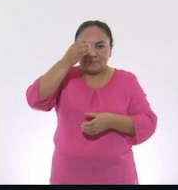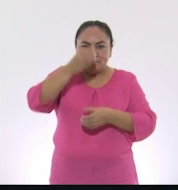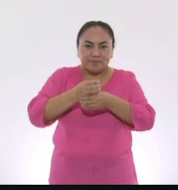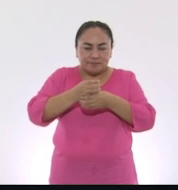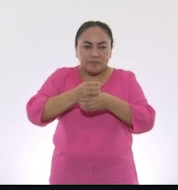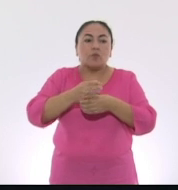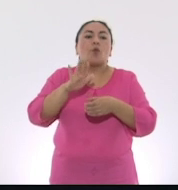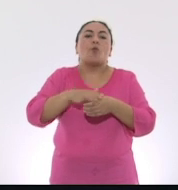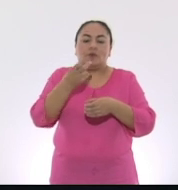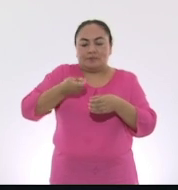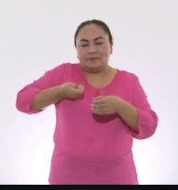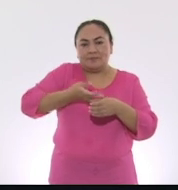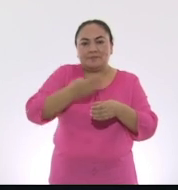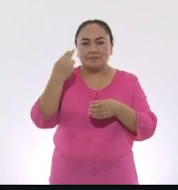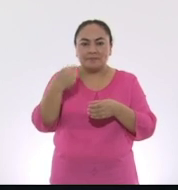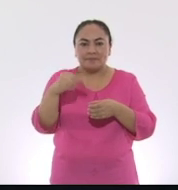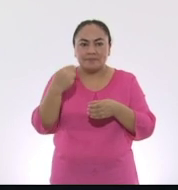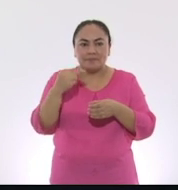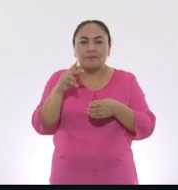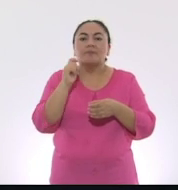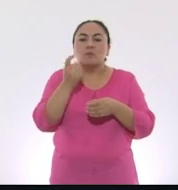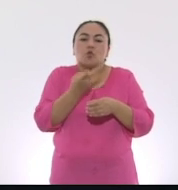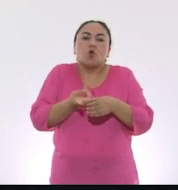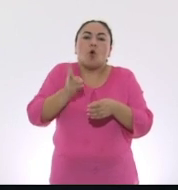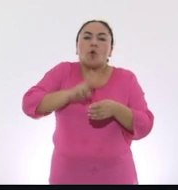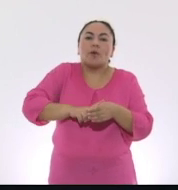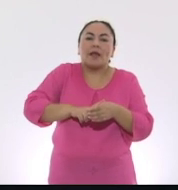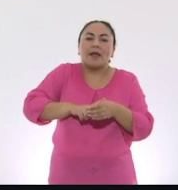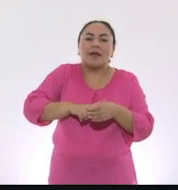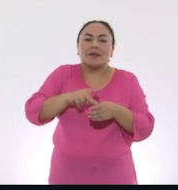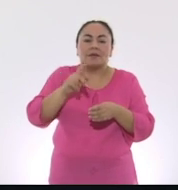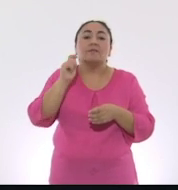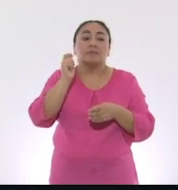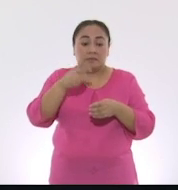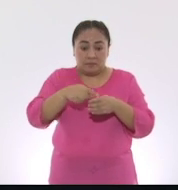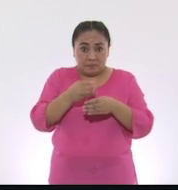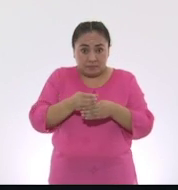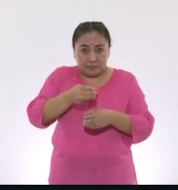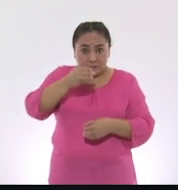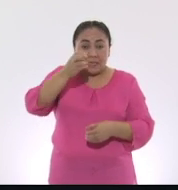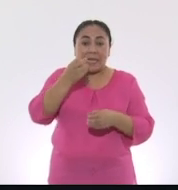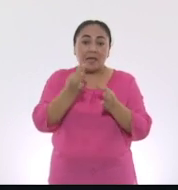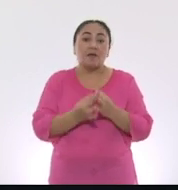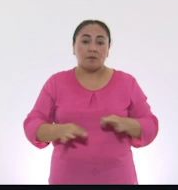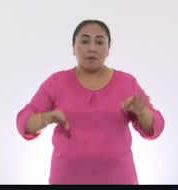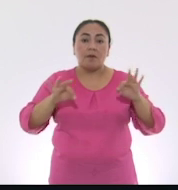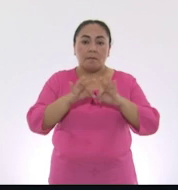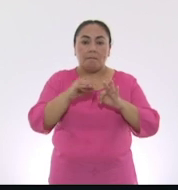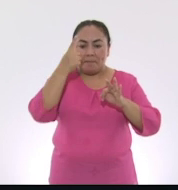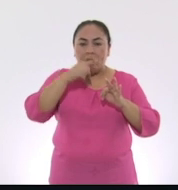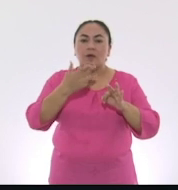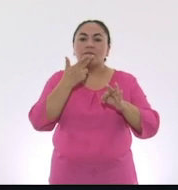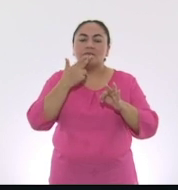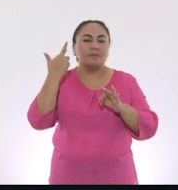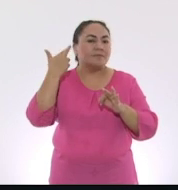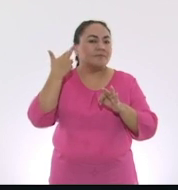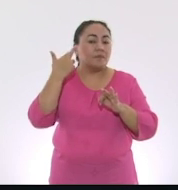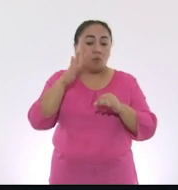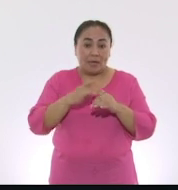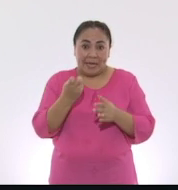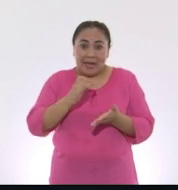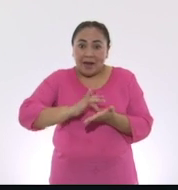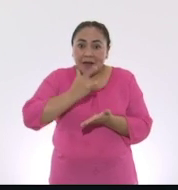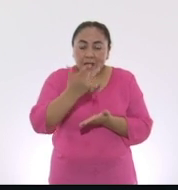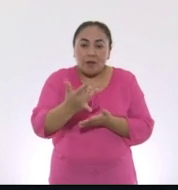Por eso se le conoce también como doble lengüeta. La caña es muy importante para tocar el Fagot, porque ella es la que